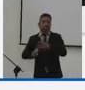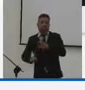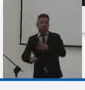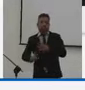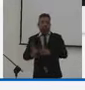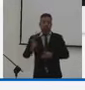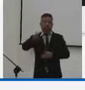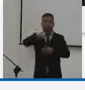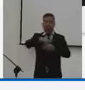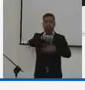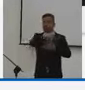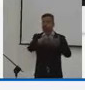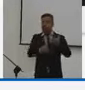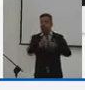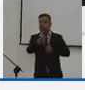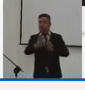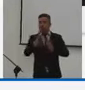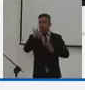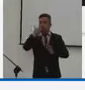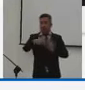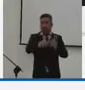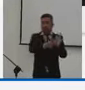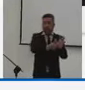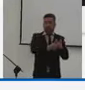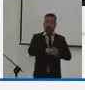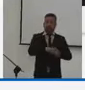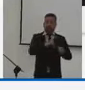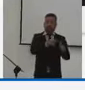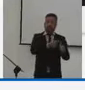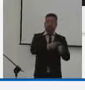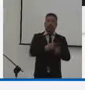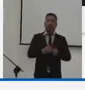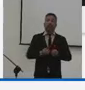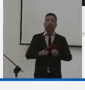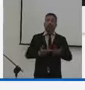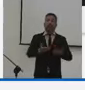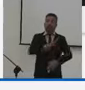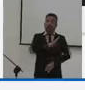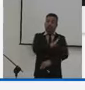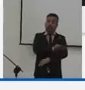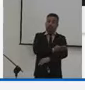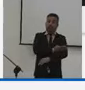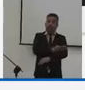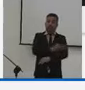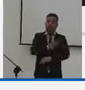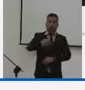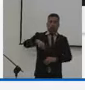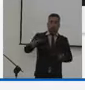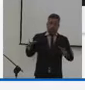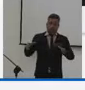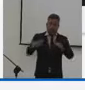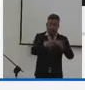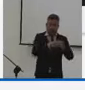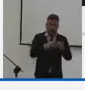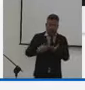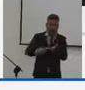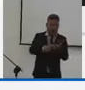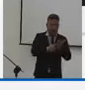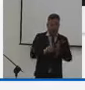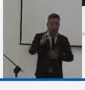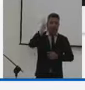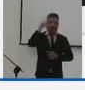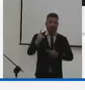varias, entre las cuales podemos resaltar que para fortalecer la toma de